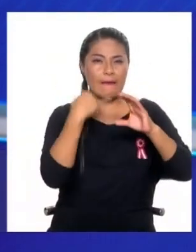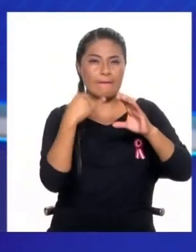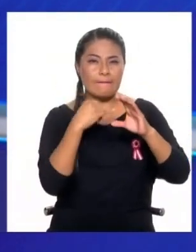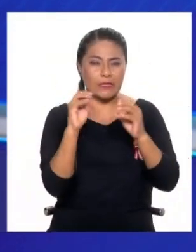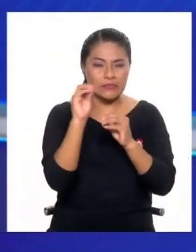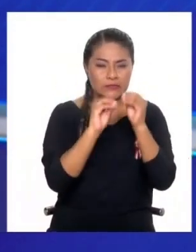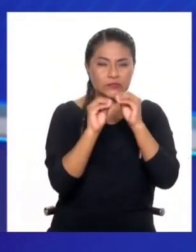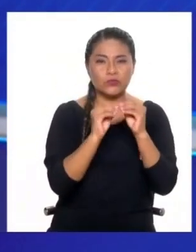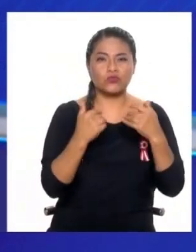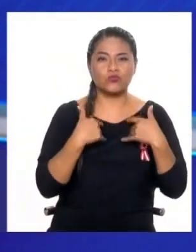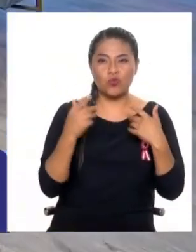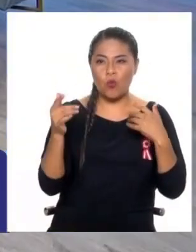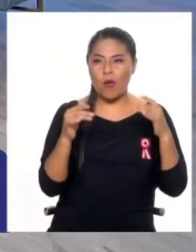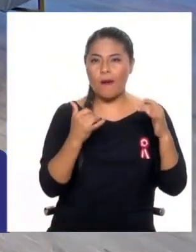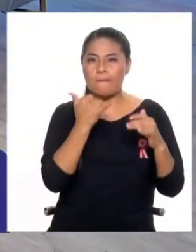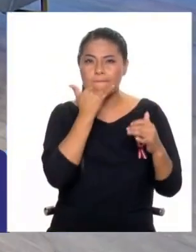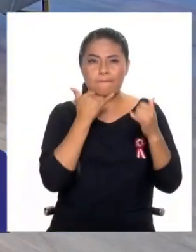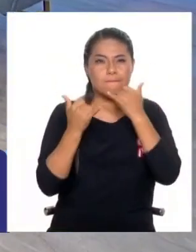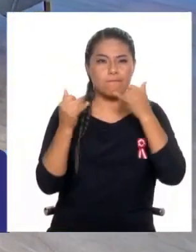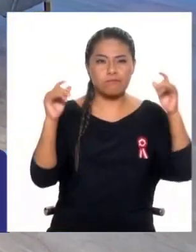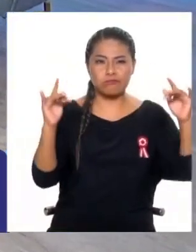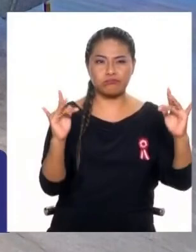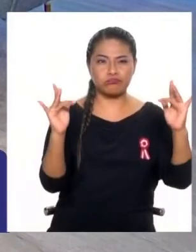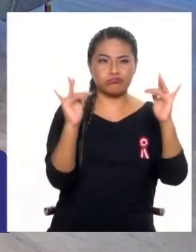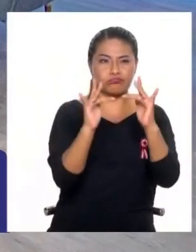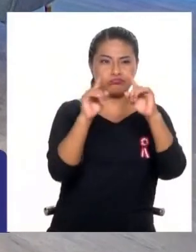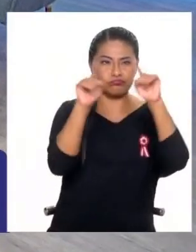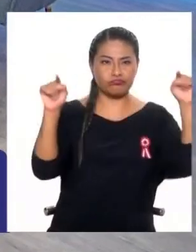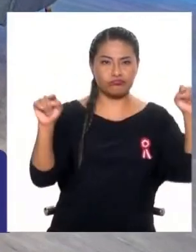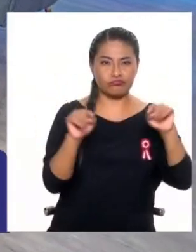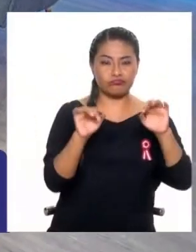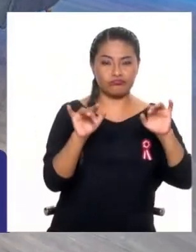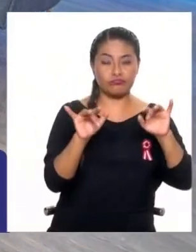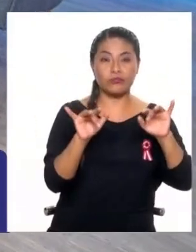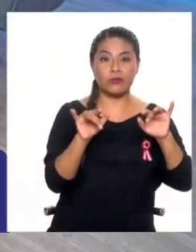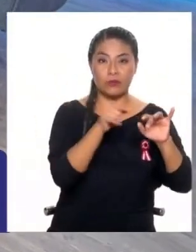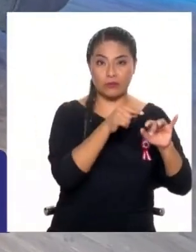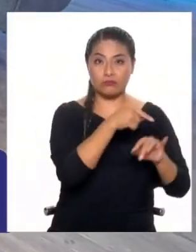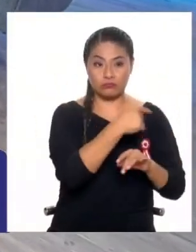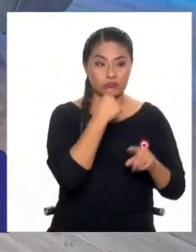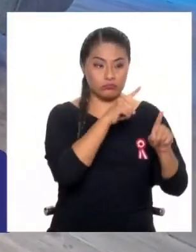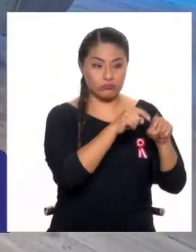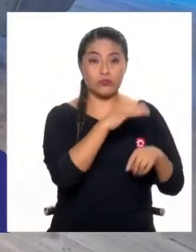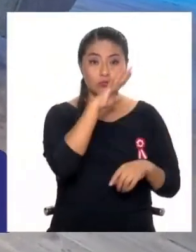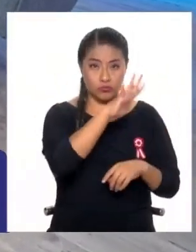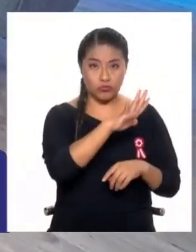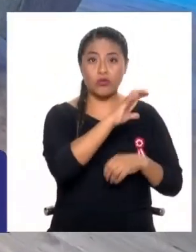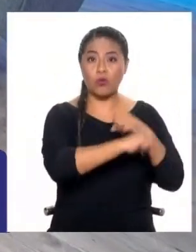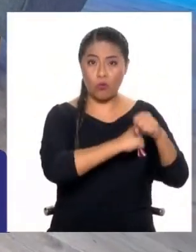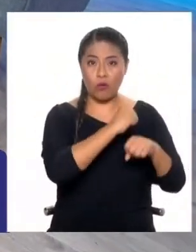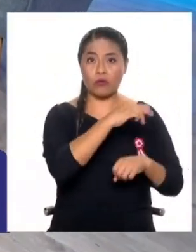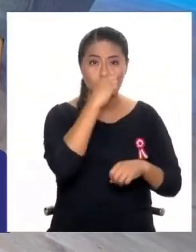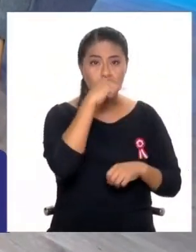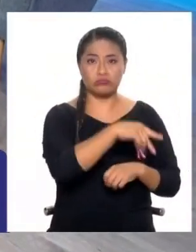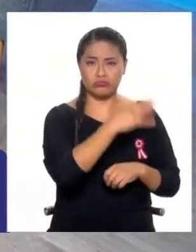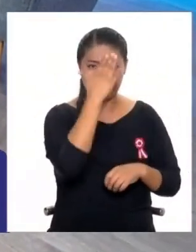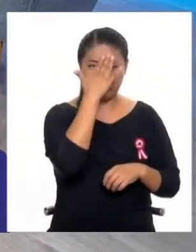corregir automáticamente errores de transmisión entre dos computadores en la Internet? Ese tipo de ejercicios yo lo puedo hacer con niños de cinco años de edad.